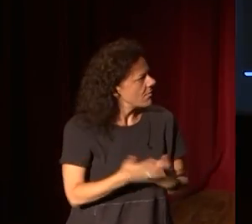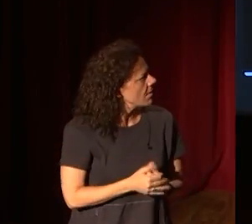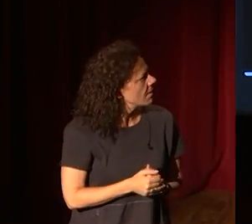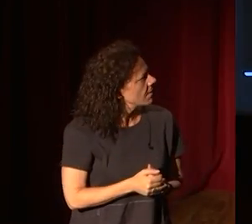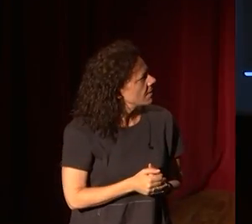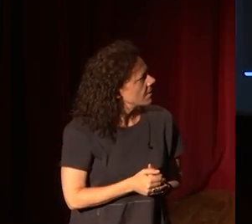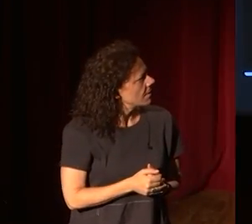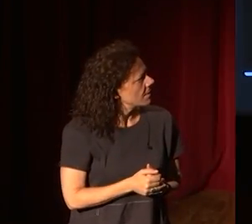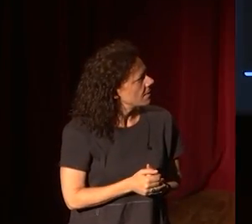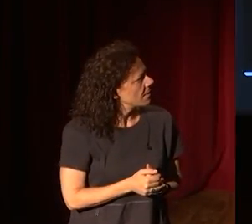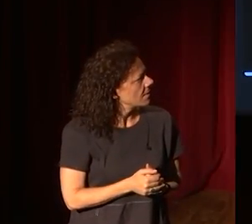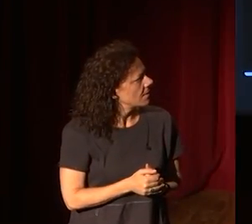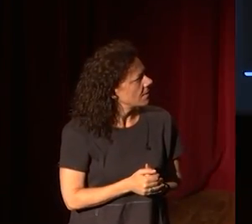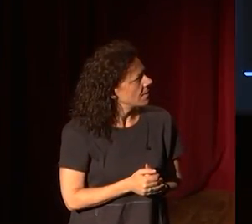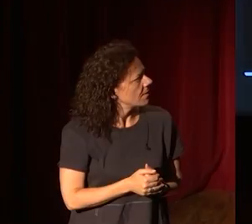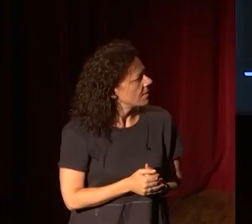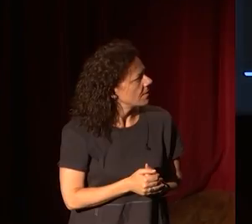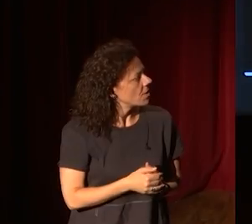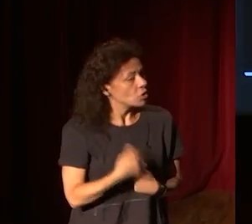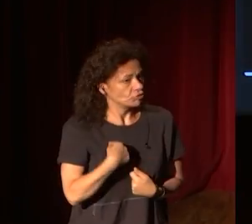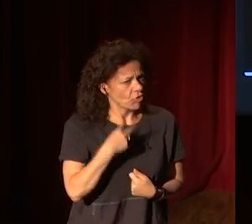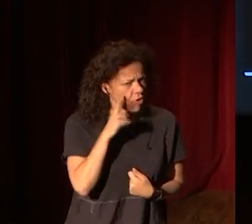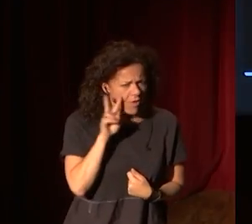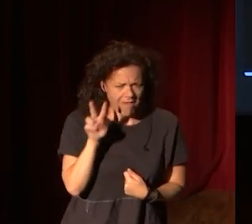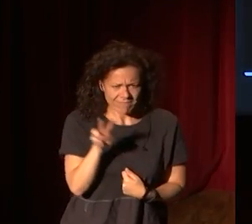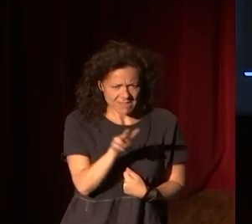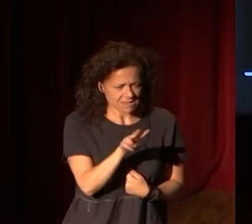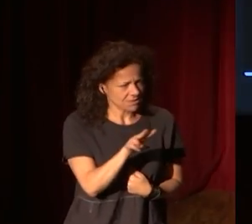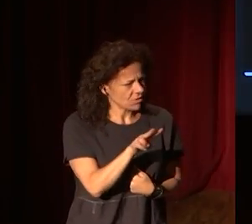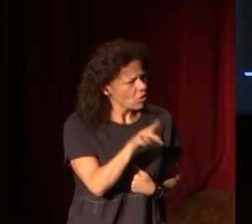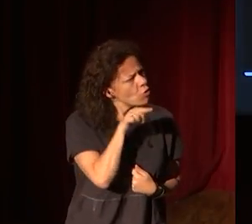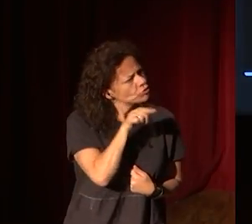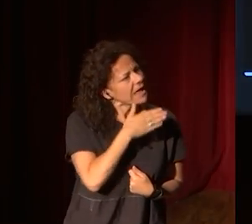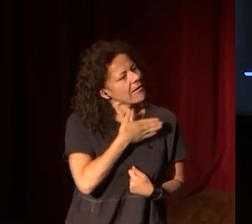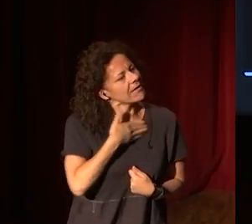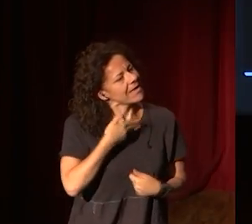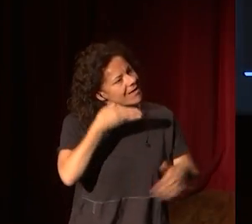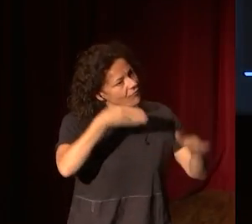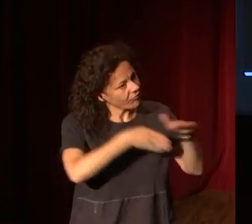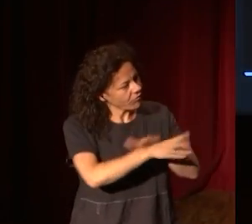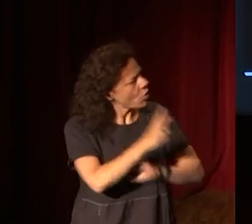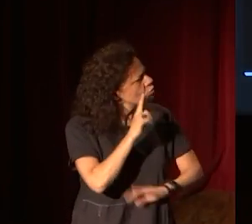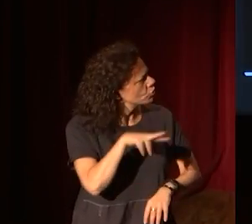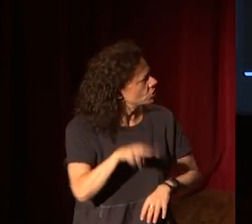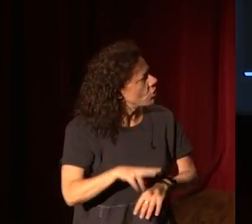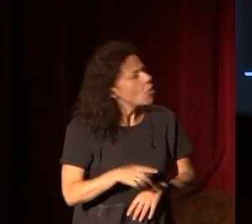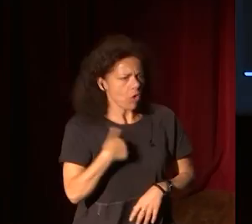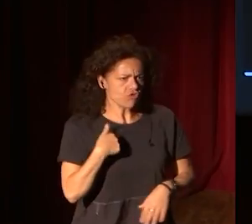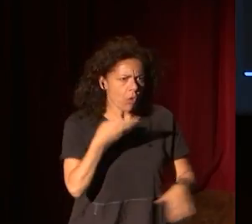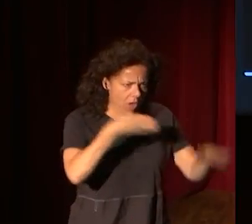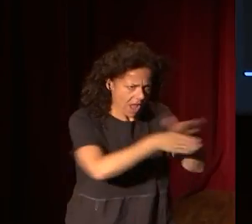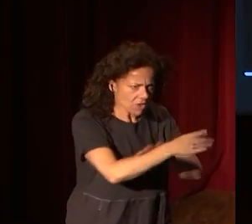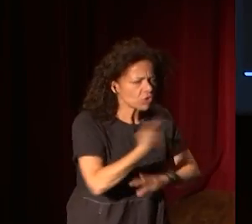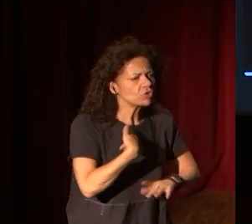Es que le he estado mirando y veo que usted suresticiamente se está colando aquí. No, no, sí voy a ir dentro, voy a